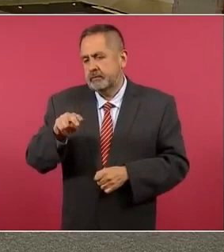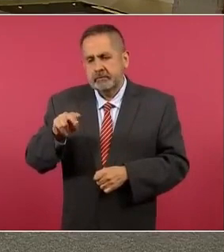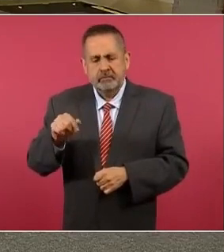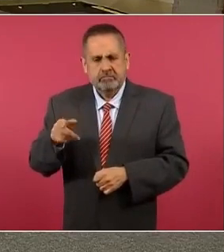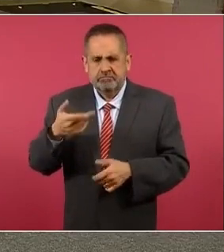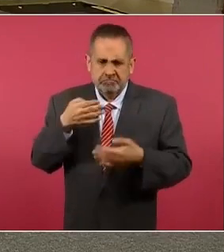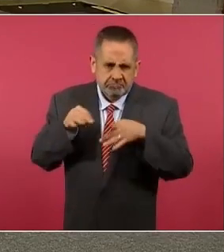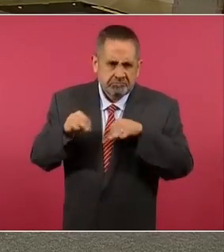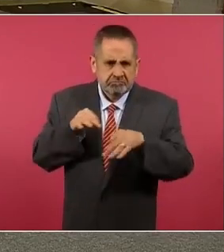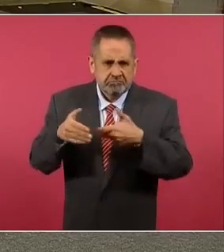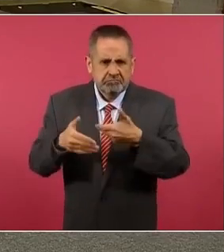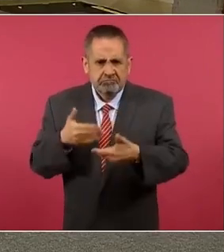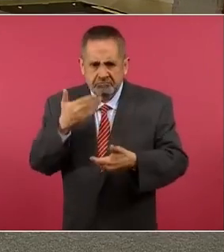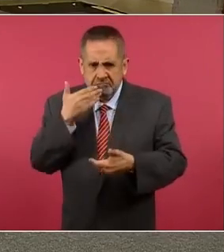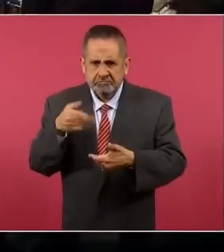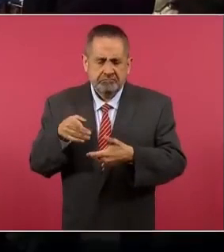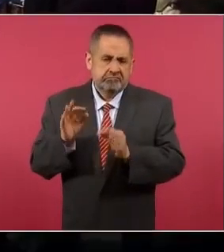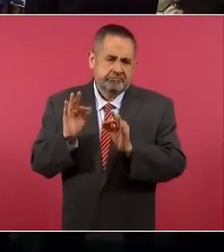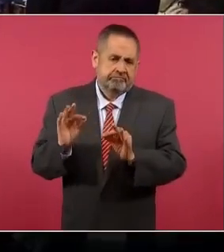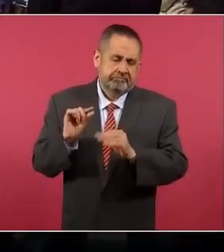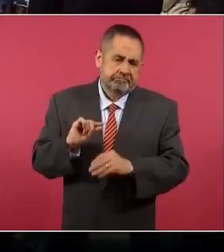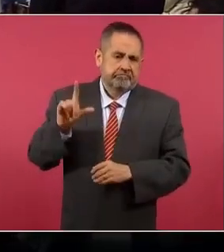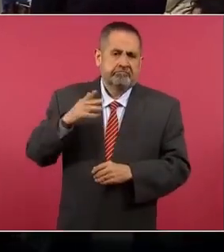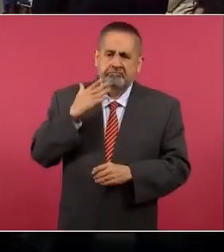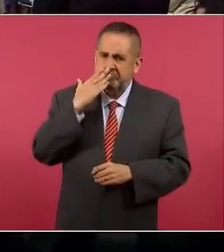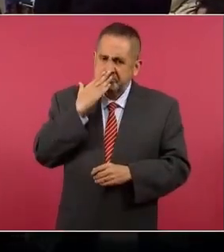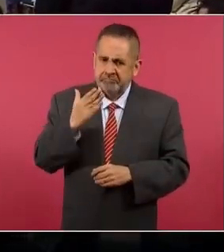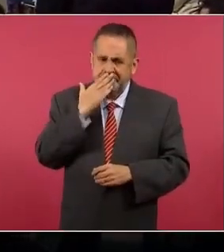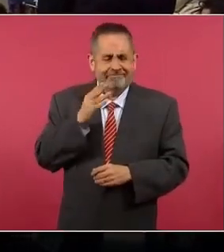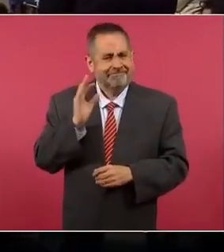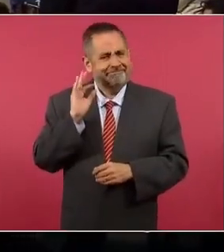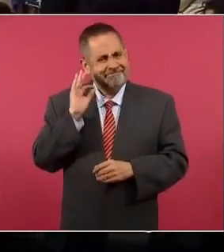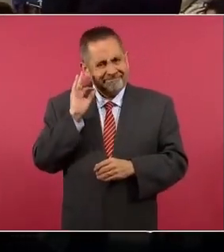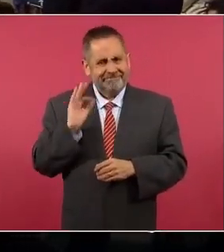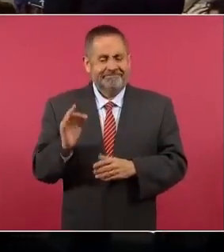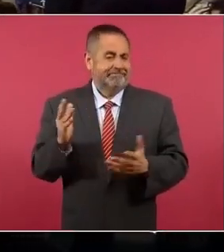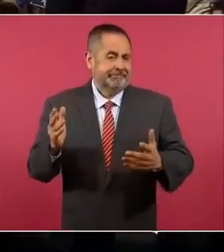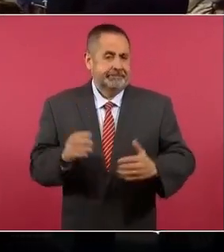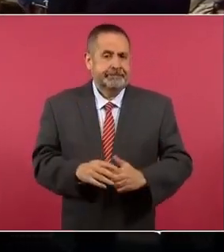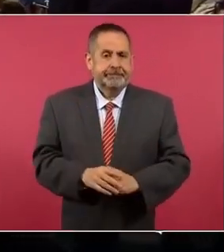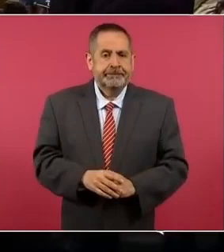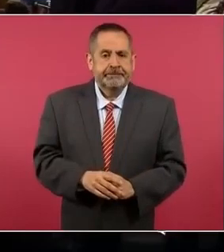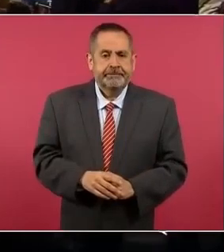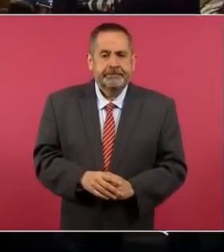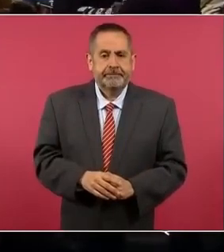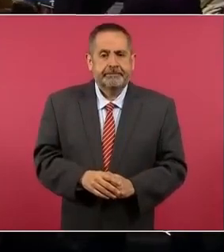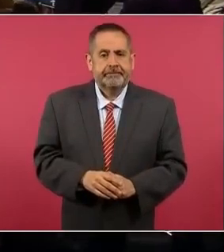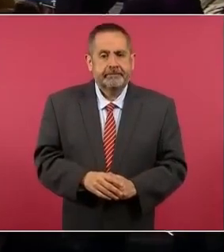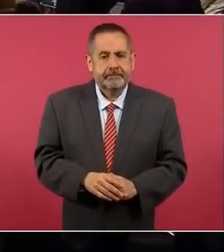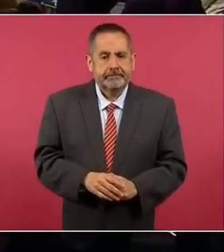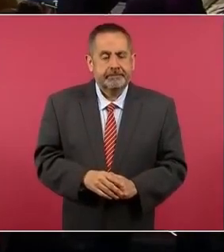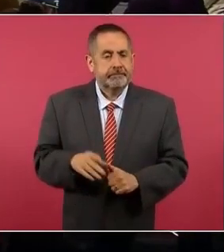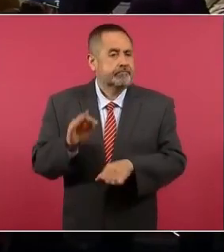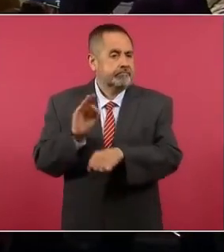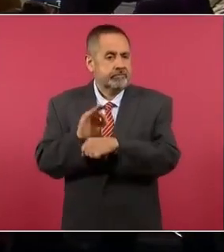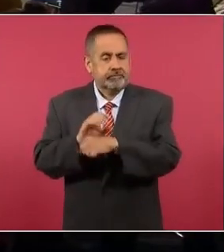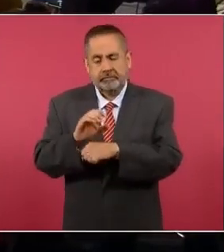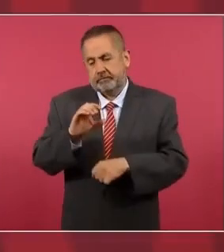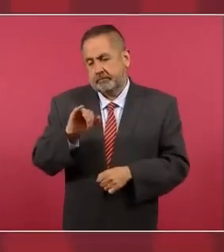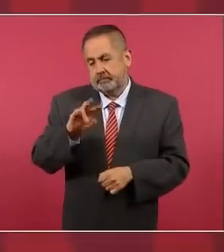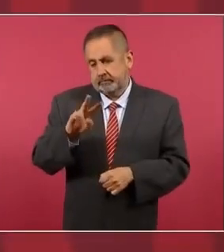excepcional, Protección Civil,